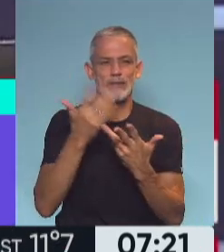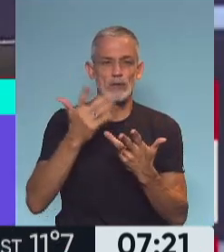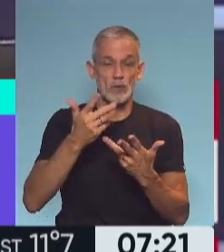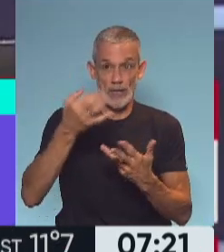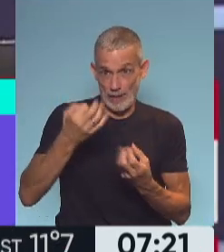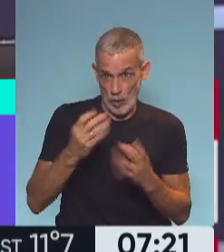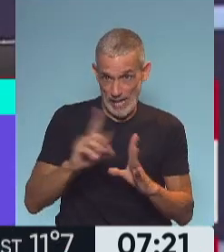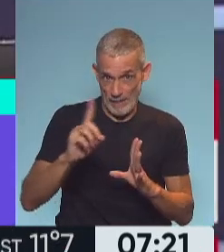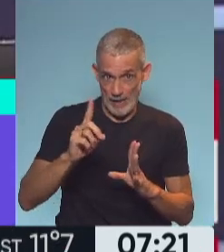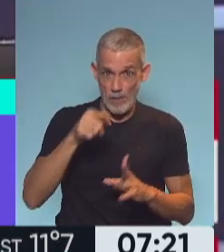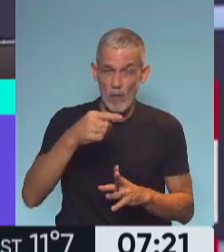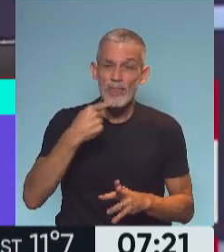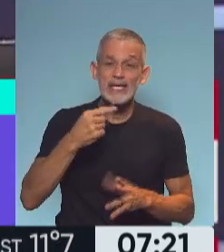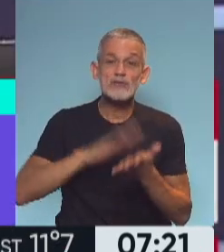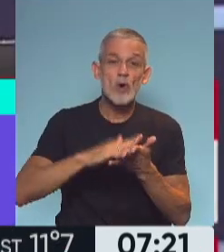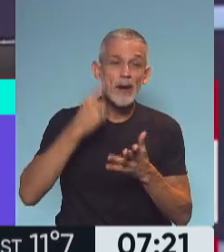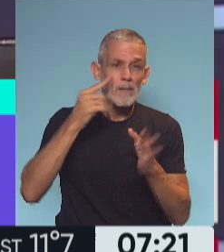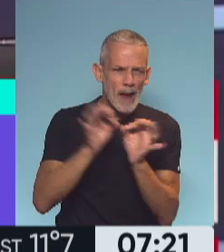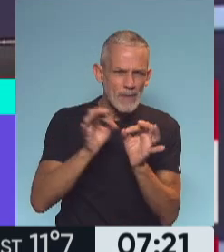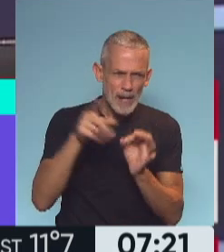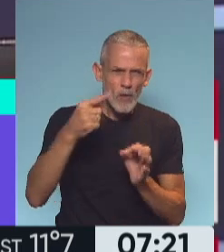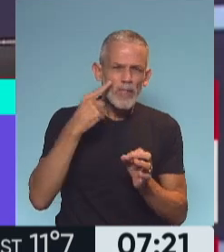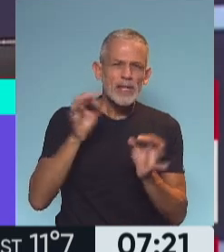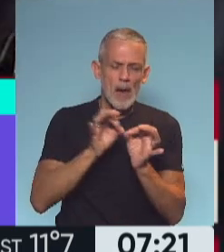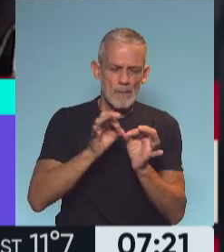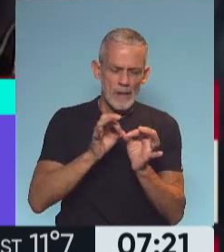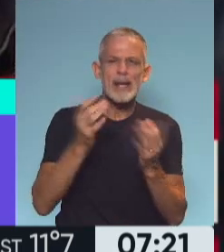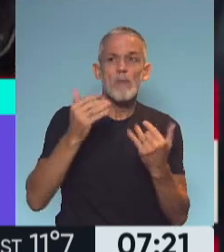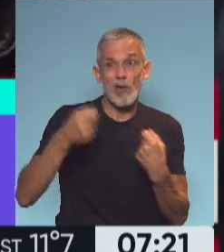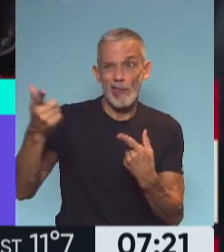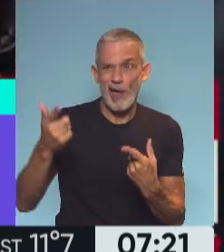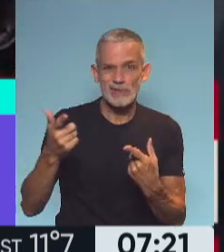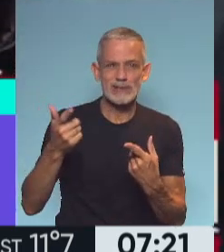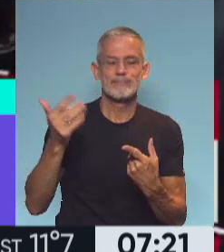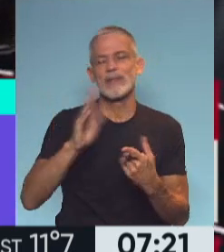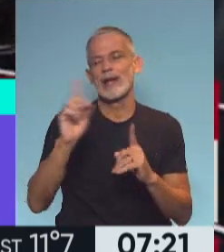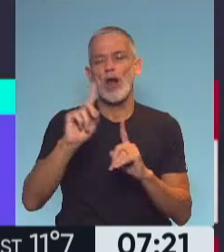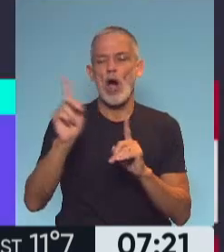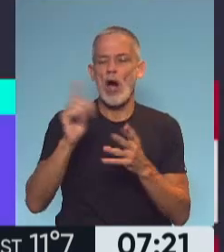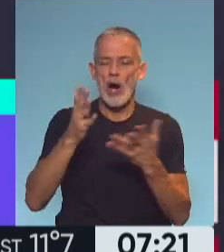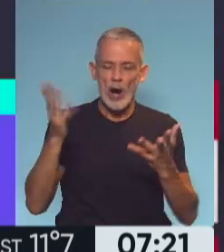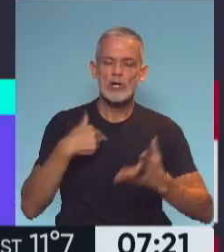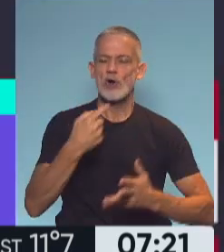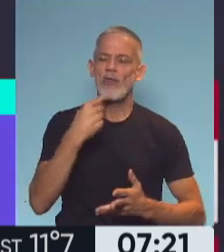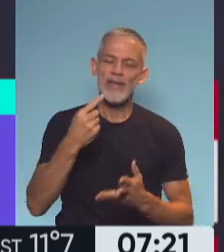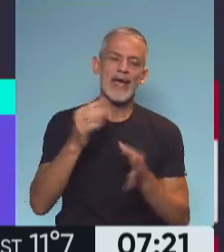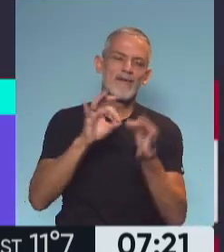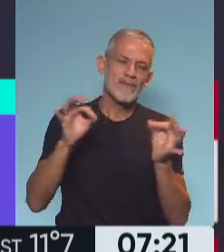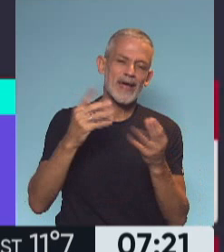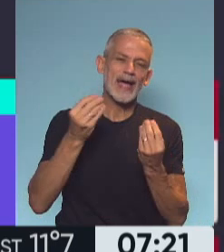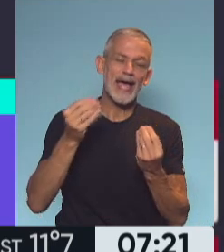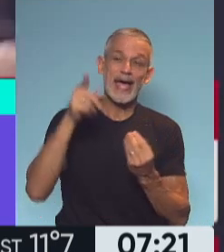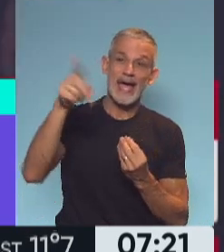eso, ¿no? ¿De qué? Lo que dijiste de Malvinas. ¿Dijiste las Islas Malvinas o escuché mal yo? No, lo que dije es que ellos